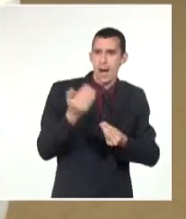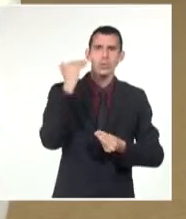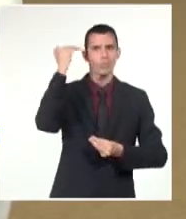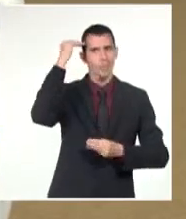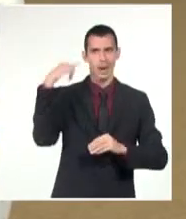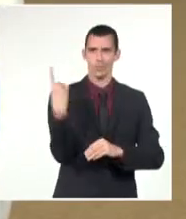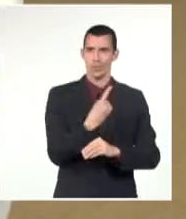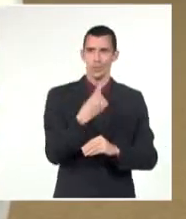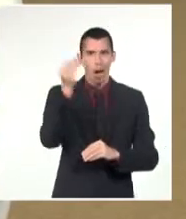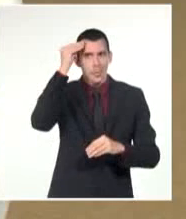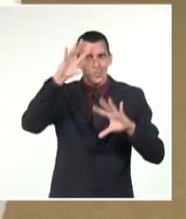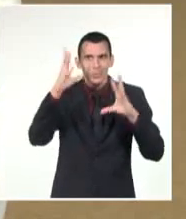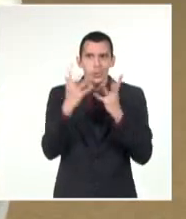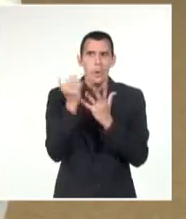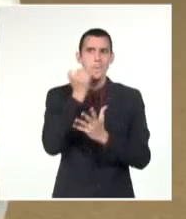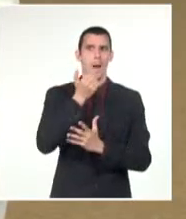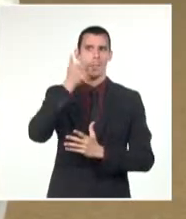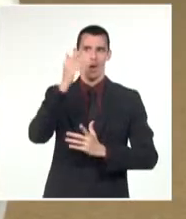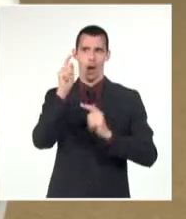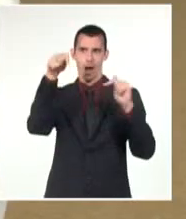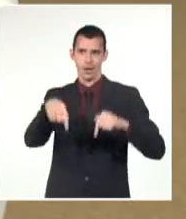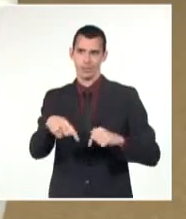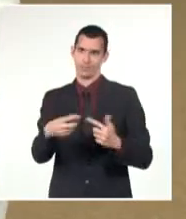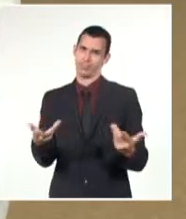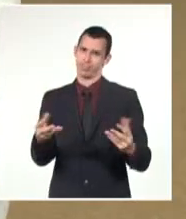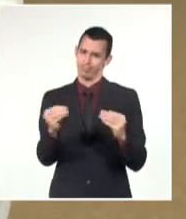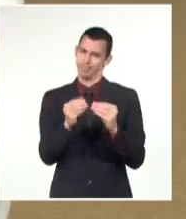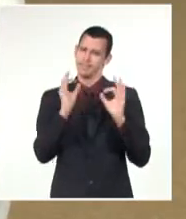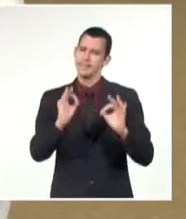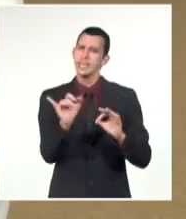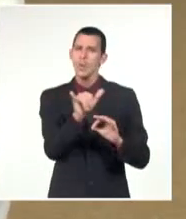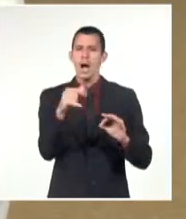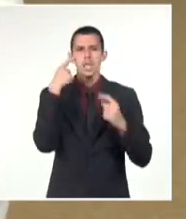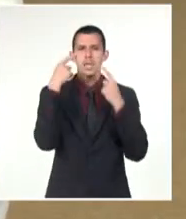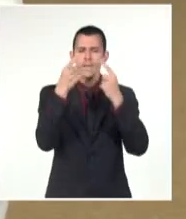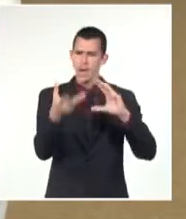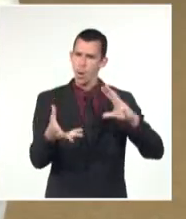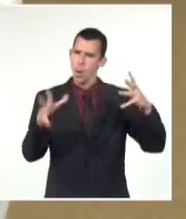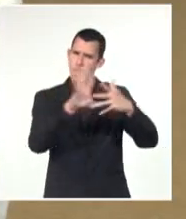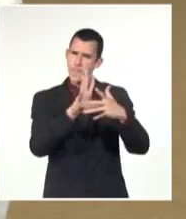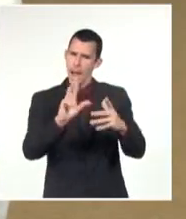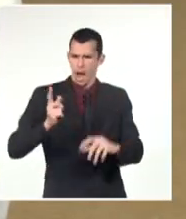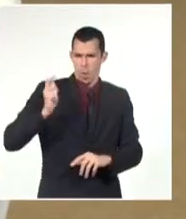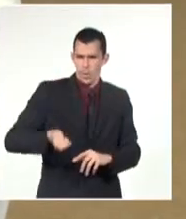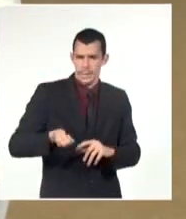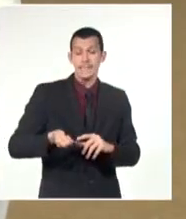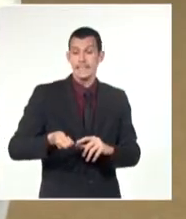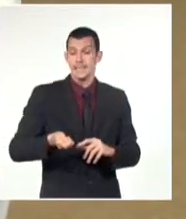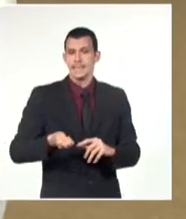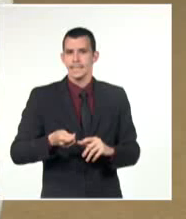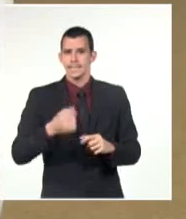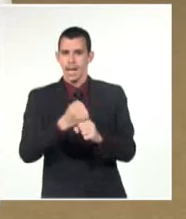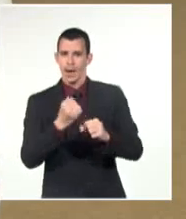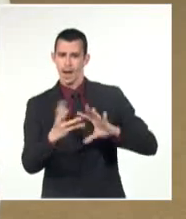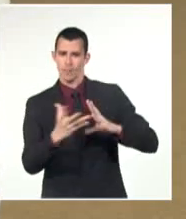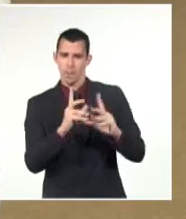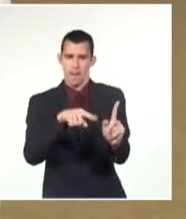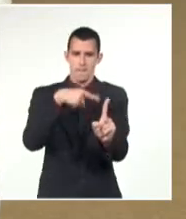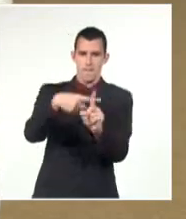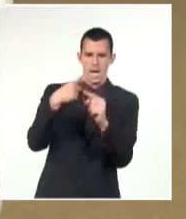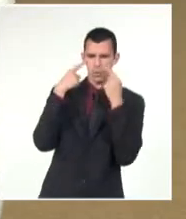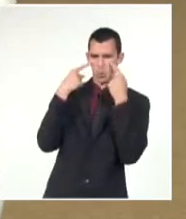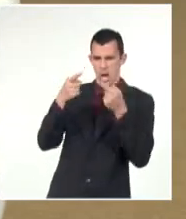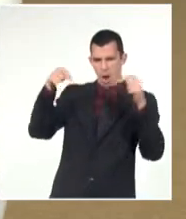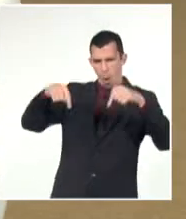Por esa razón, el reto es conjugar las complejidades de la función judicial con lo complejo que